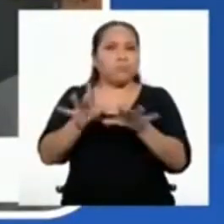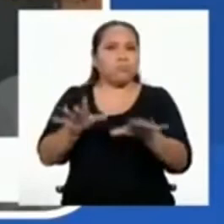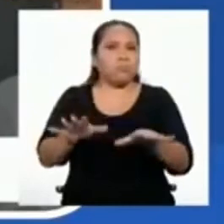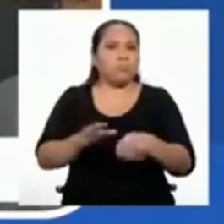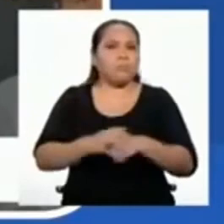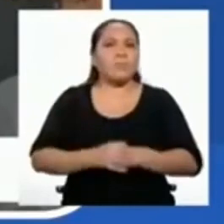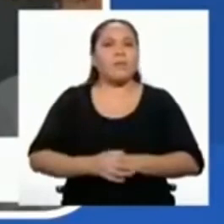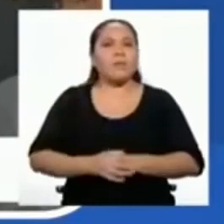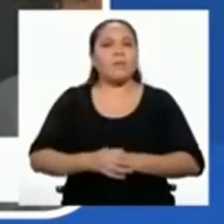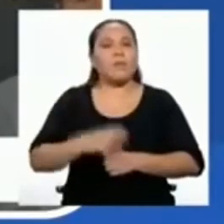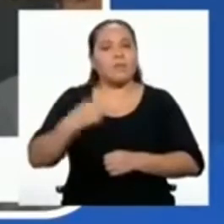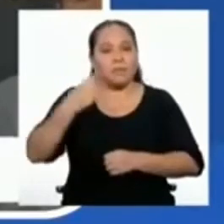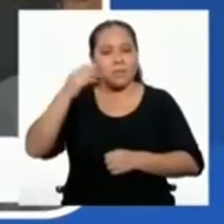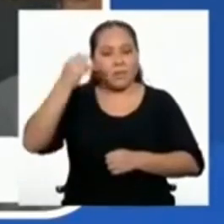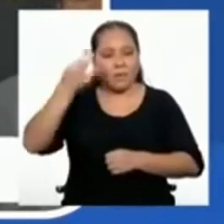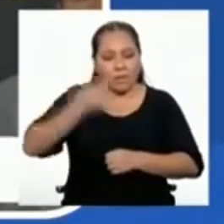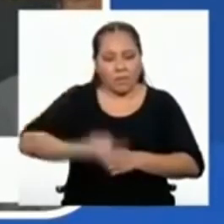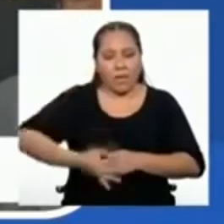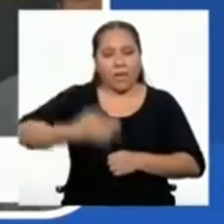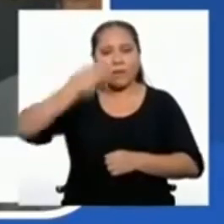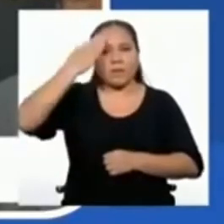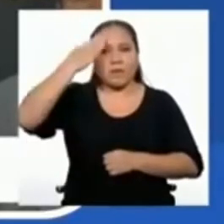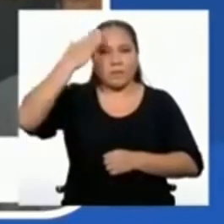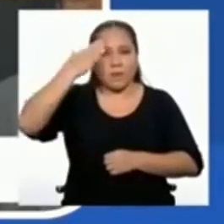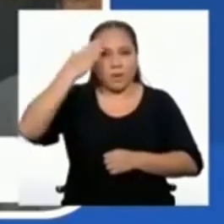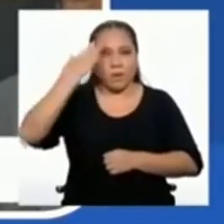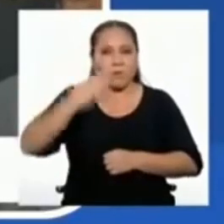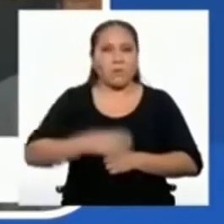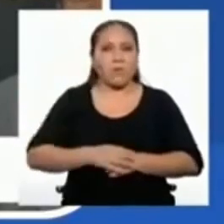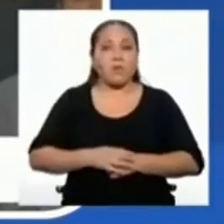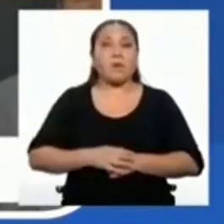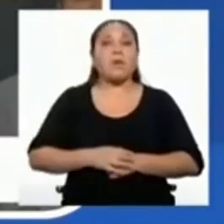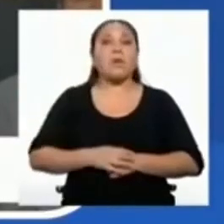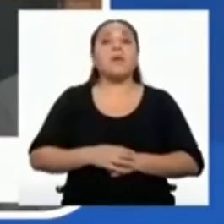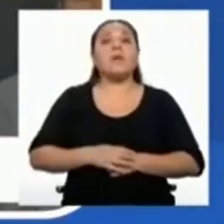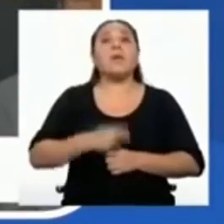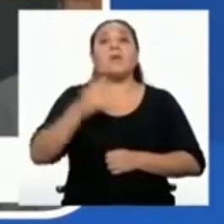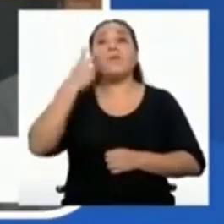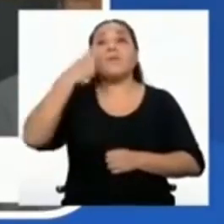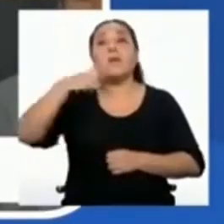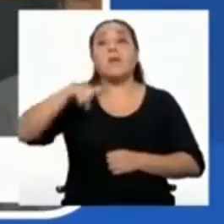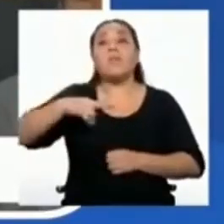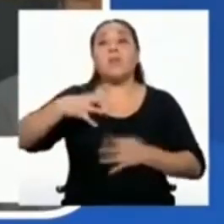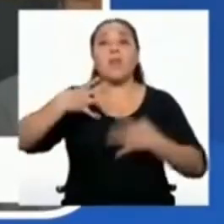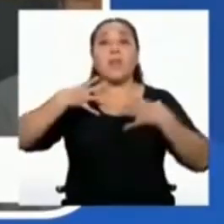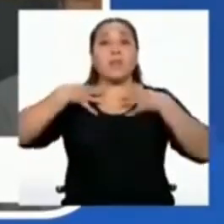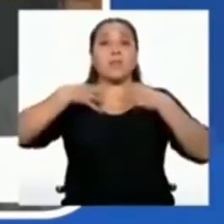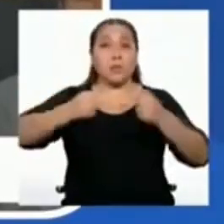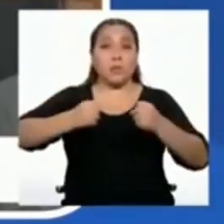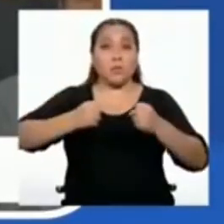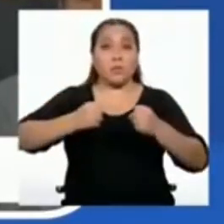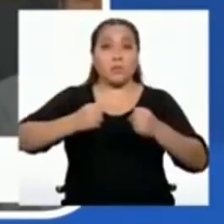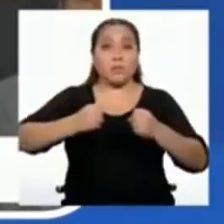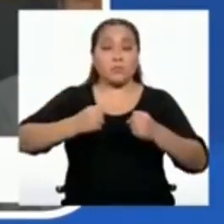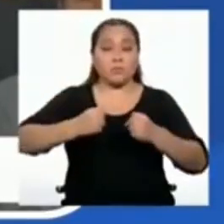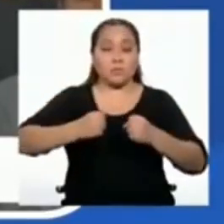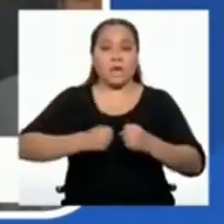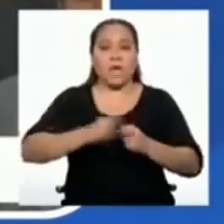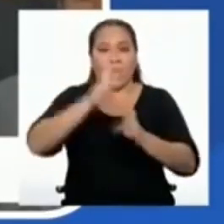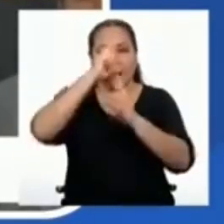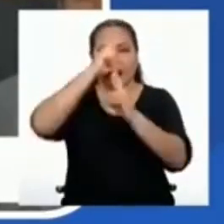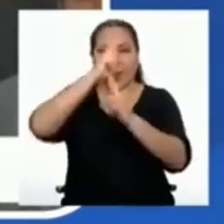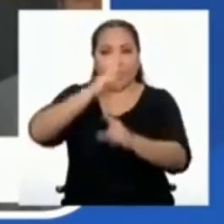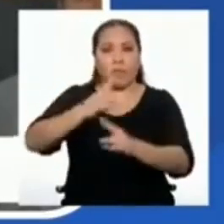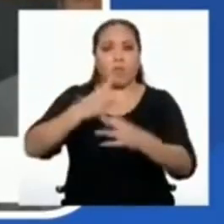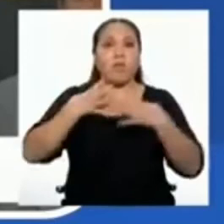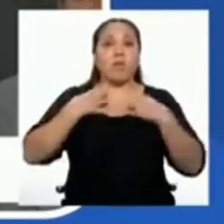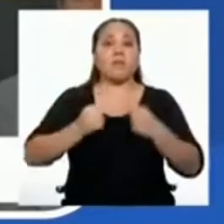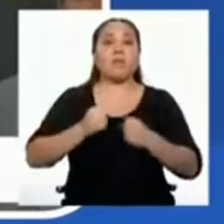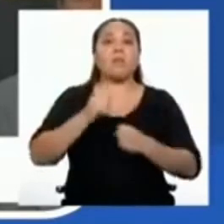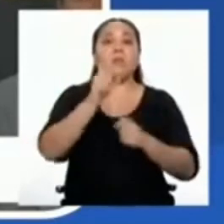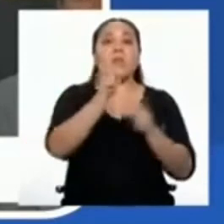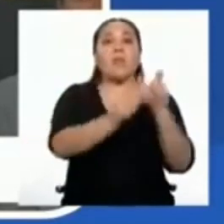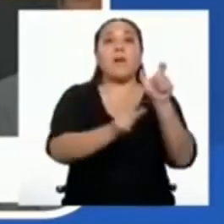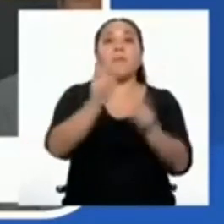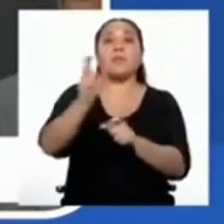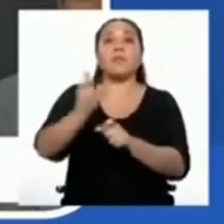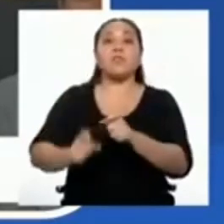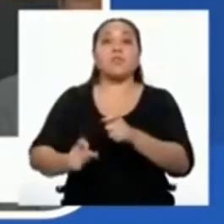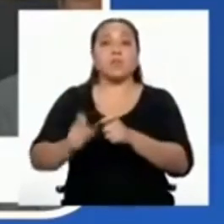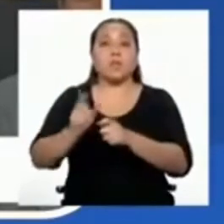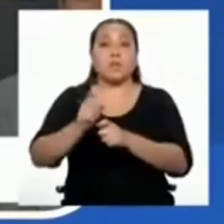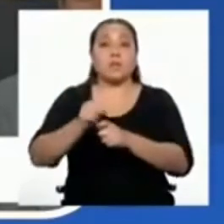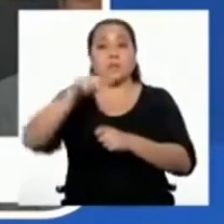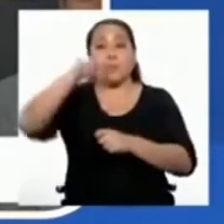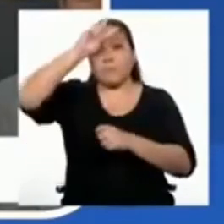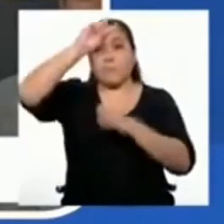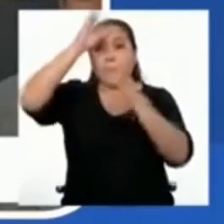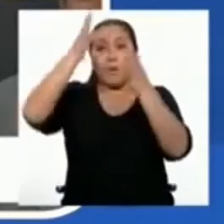clara convicción de que la salud y la integridad de los peruanos está por encima de todo y deben ser